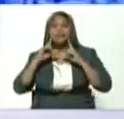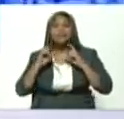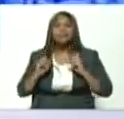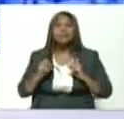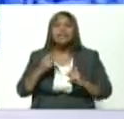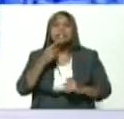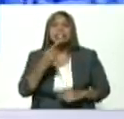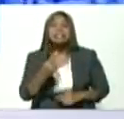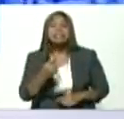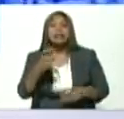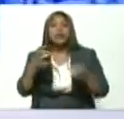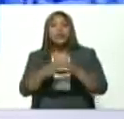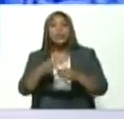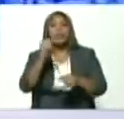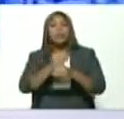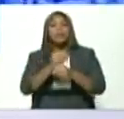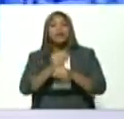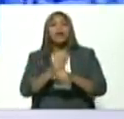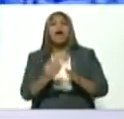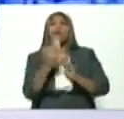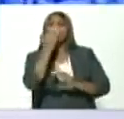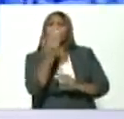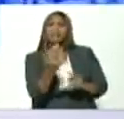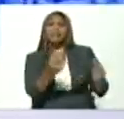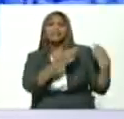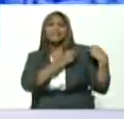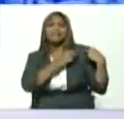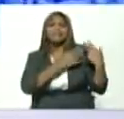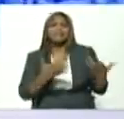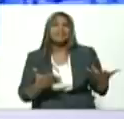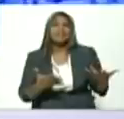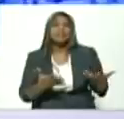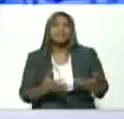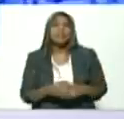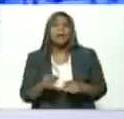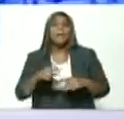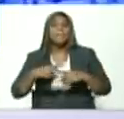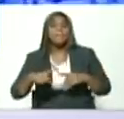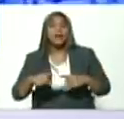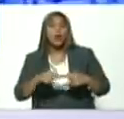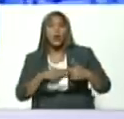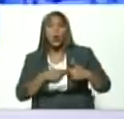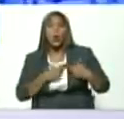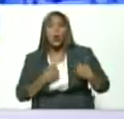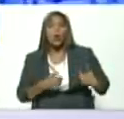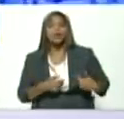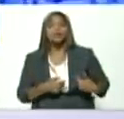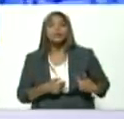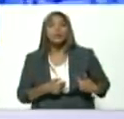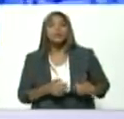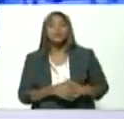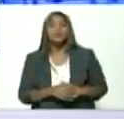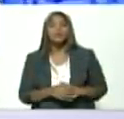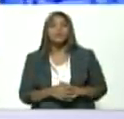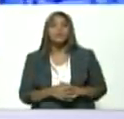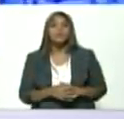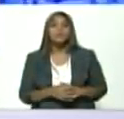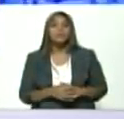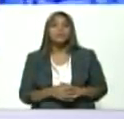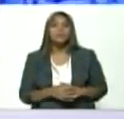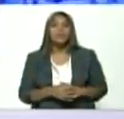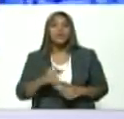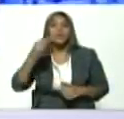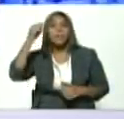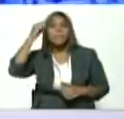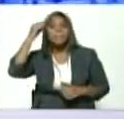la clase obrera va al frente y en nuestro corazón nuestro corazón nuestra